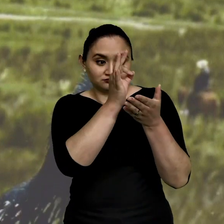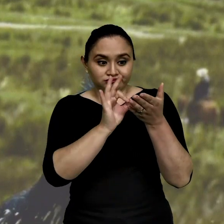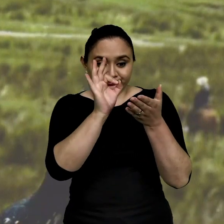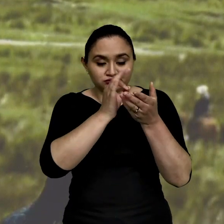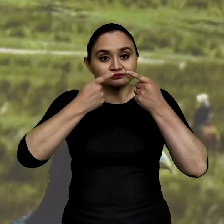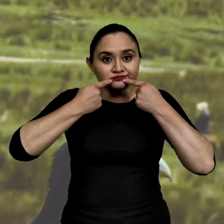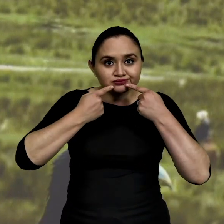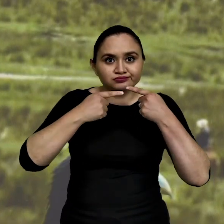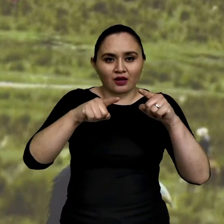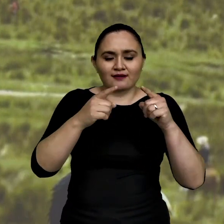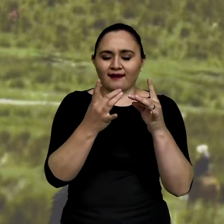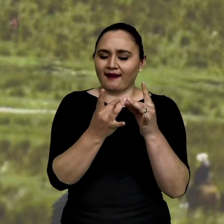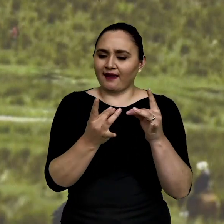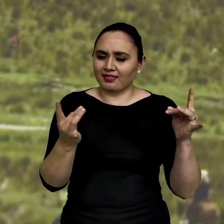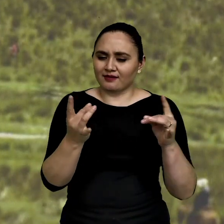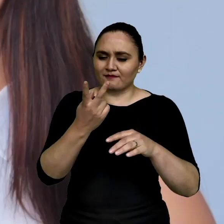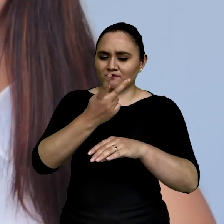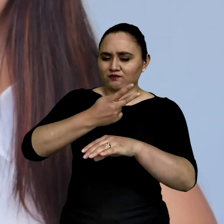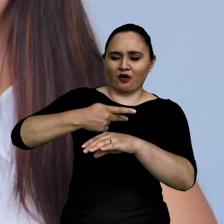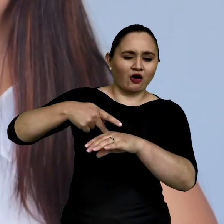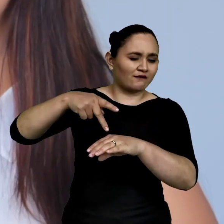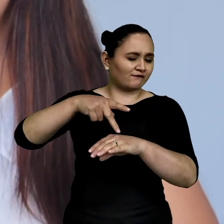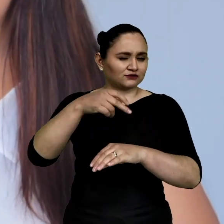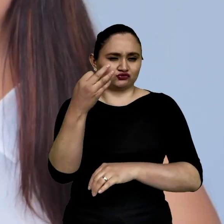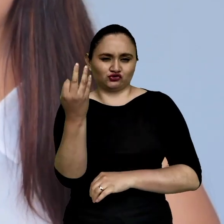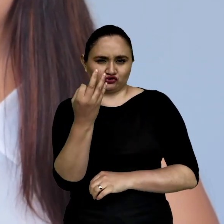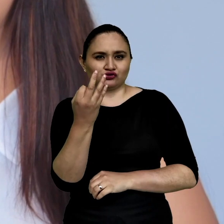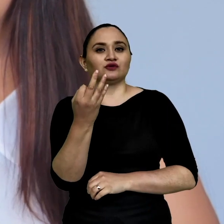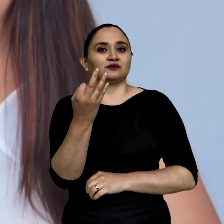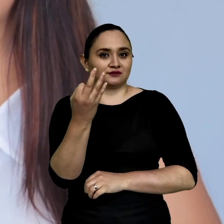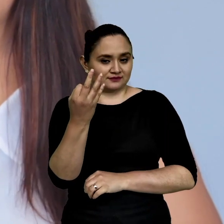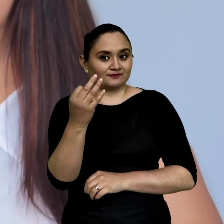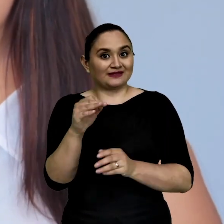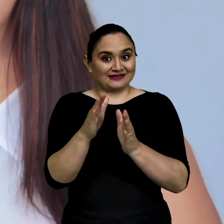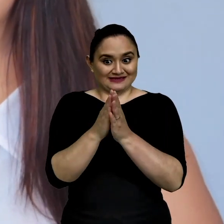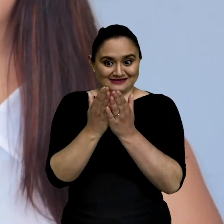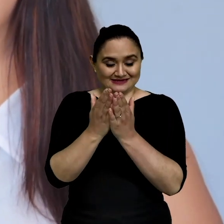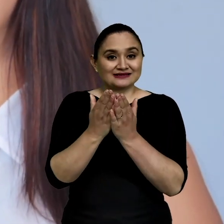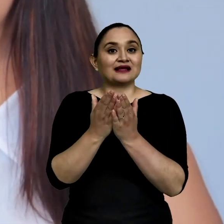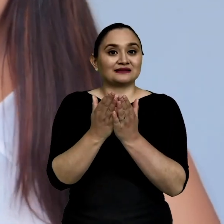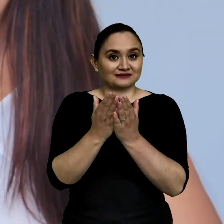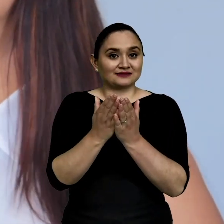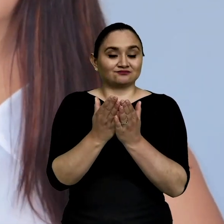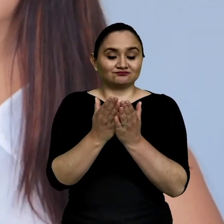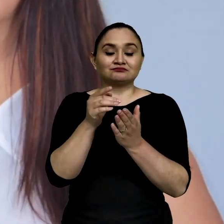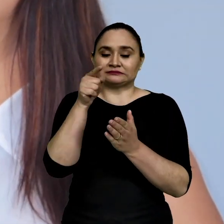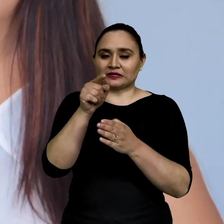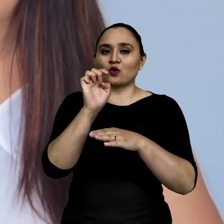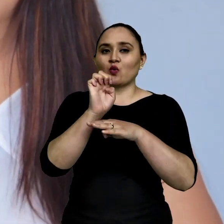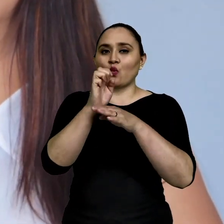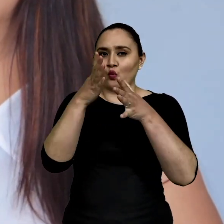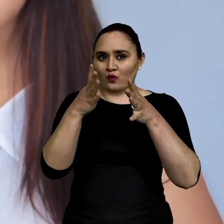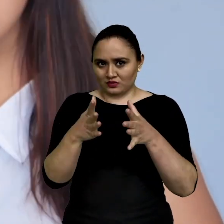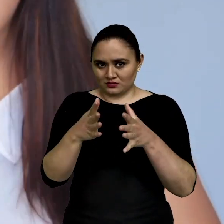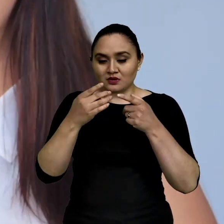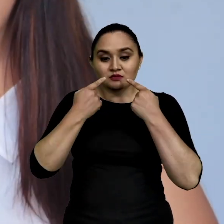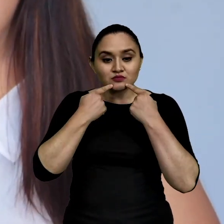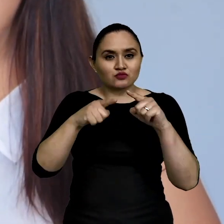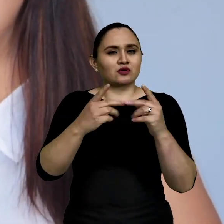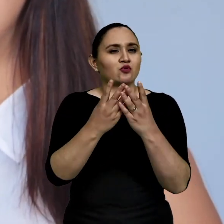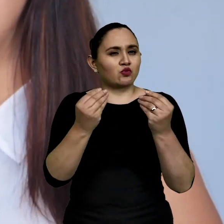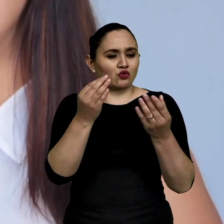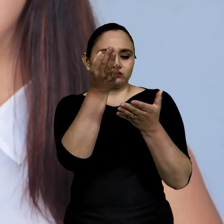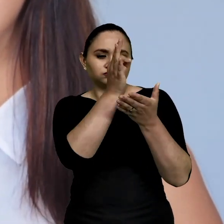publican. Y esto es muy bueno porque estamos mostrando, o sea, La Granja, al ser una revista ecuatoriana, publica muchos